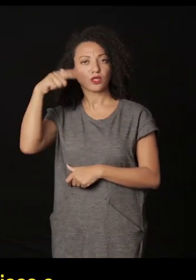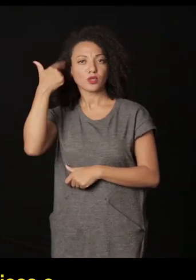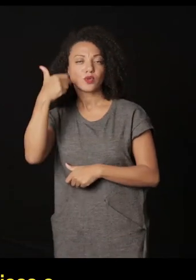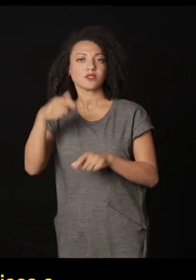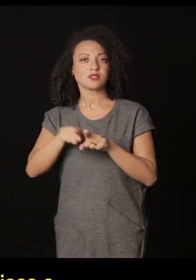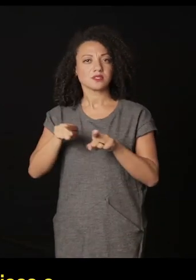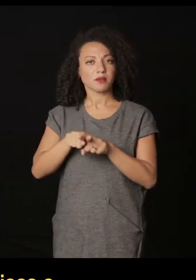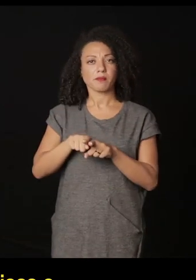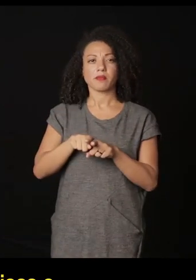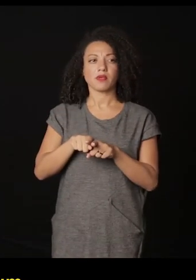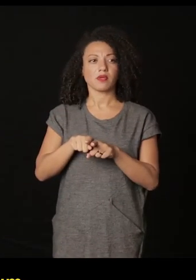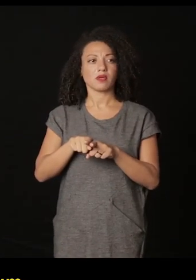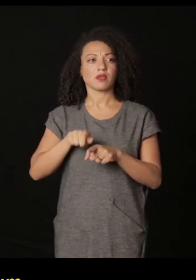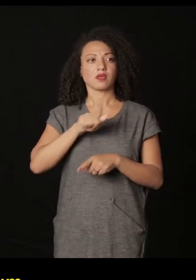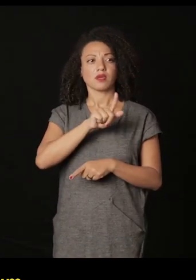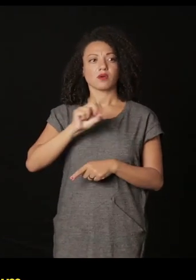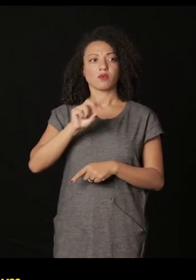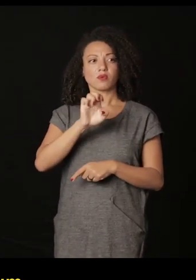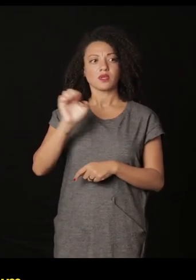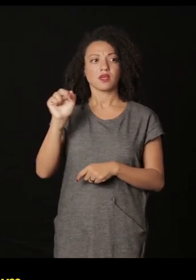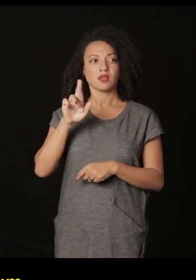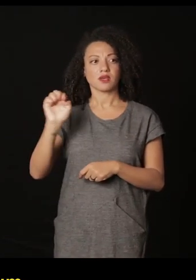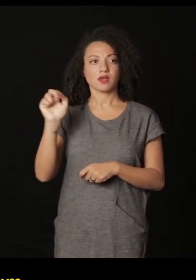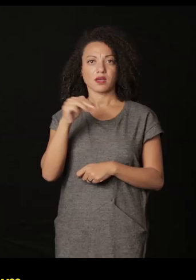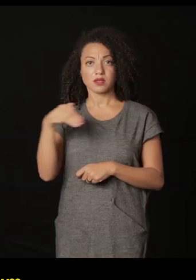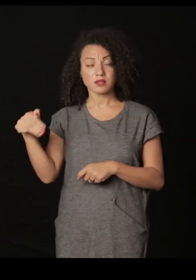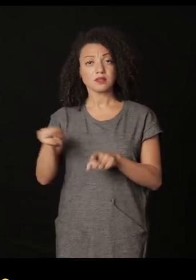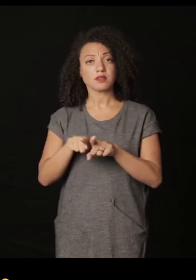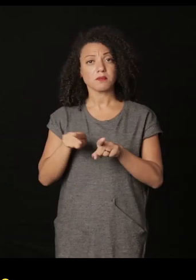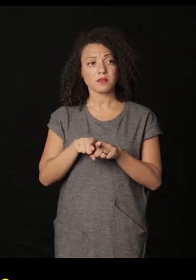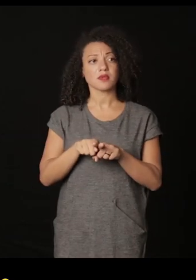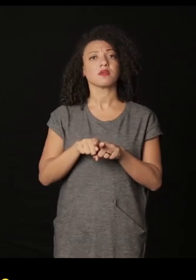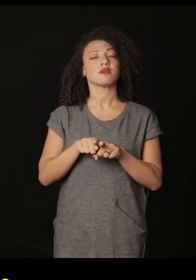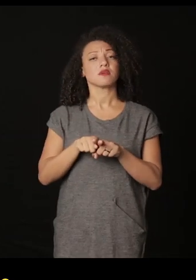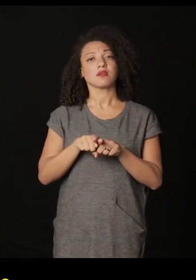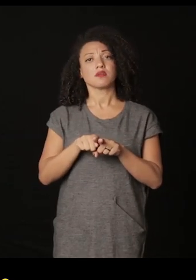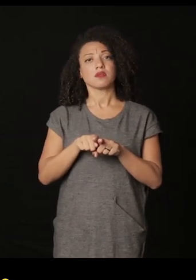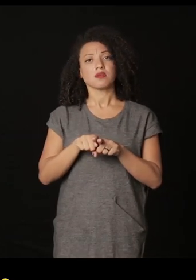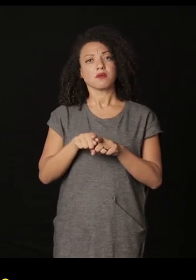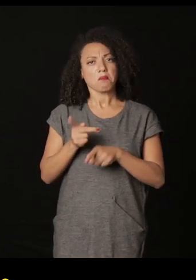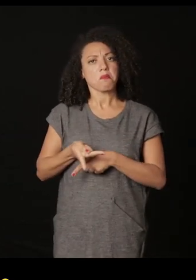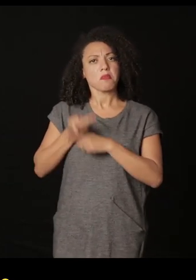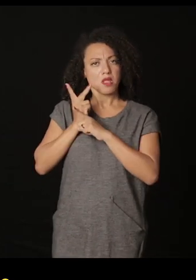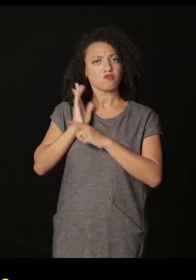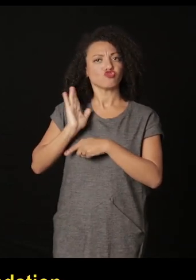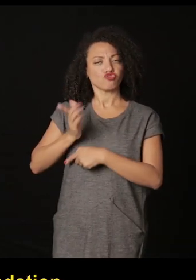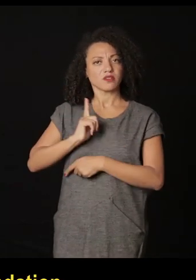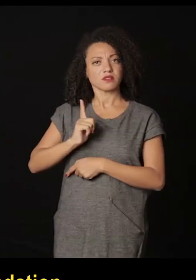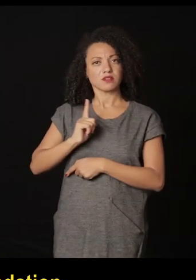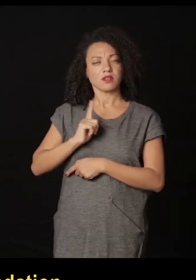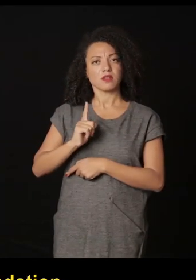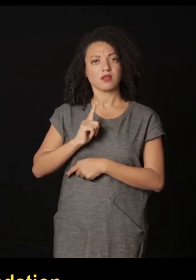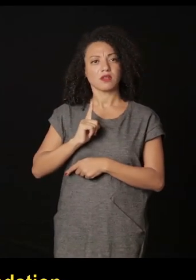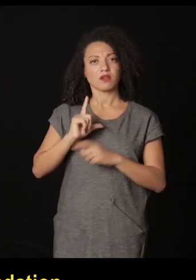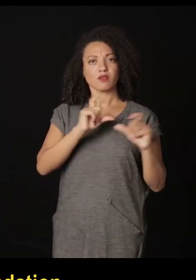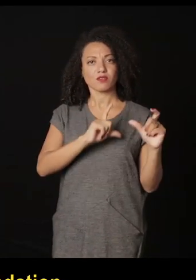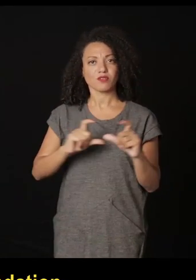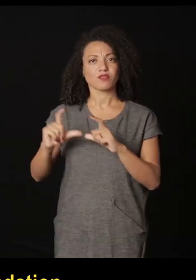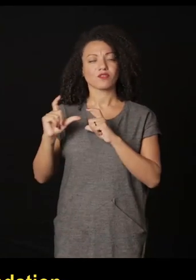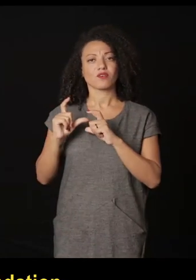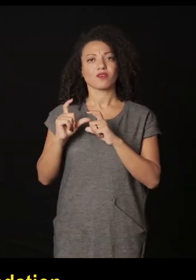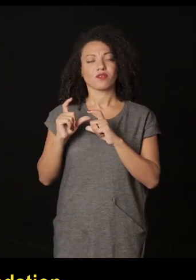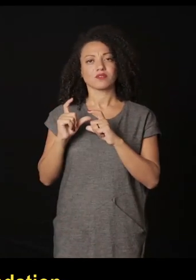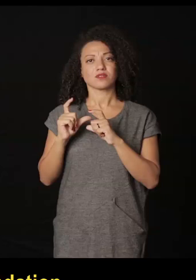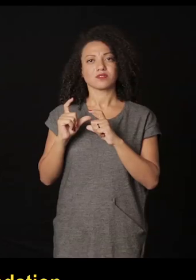cosas, la Bolsa Guggenheim, que permitió a él trabajar un poquito, y premios recientes como el Fotobook Awards en París